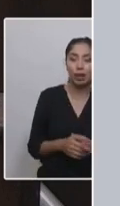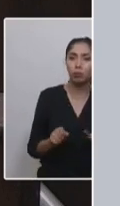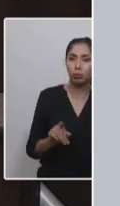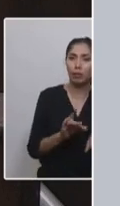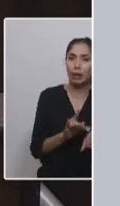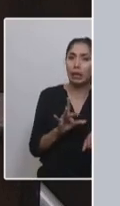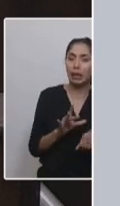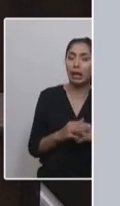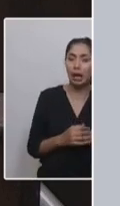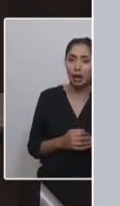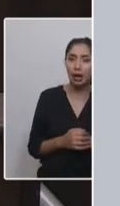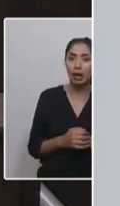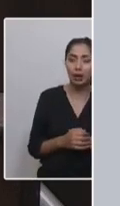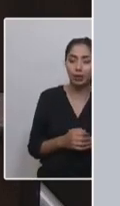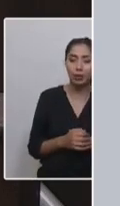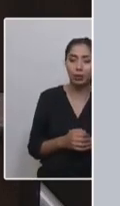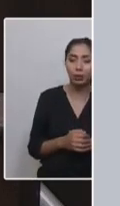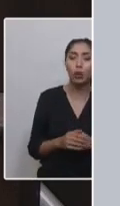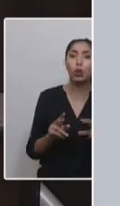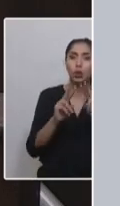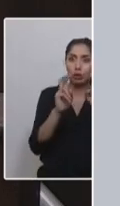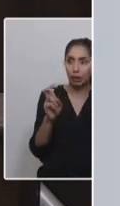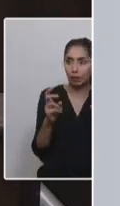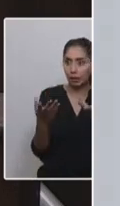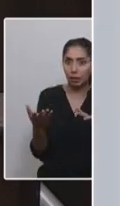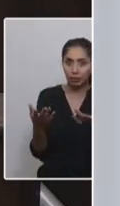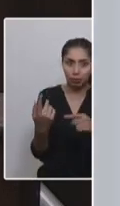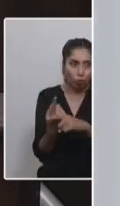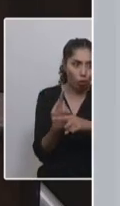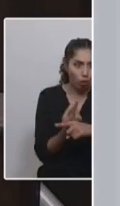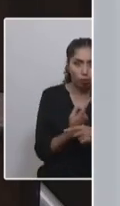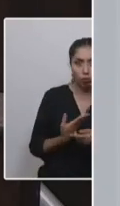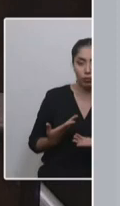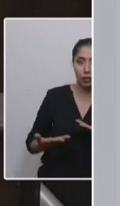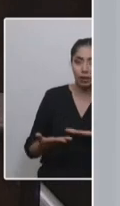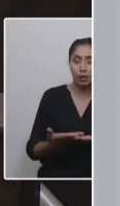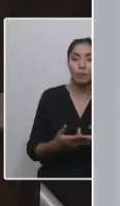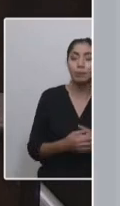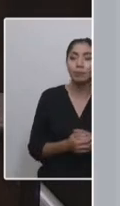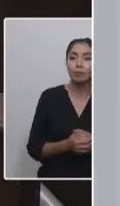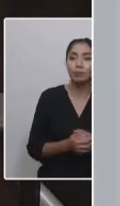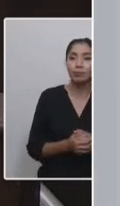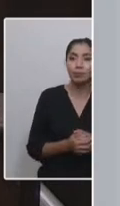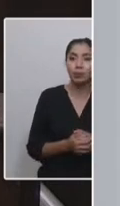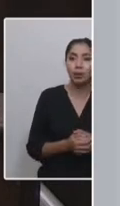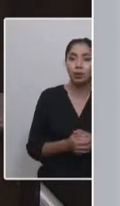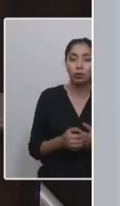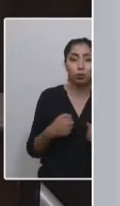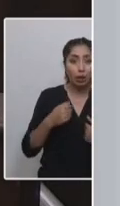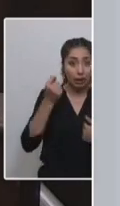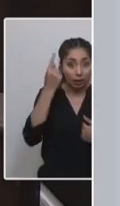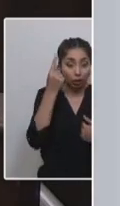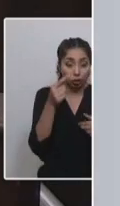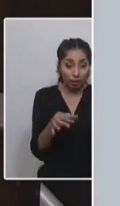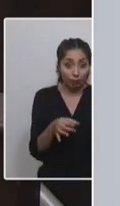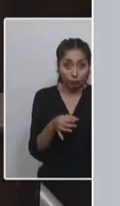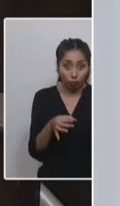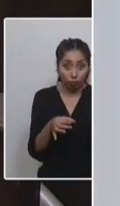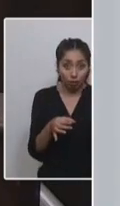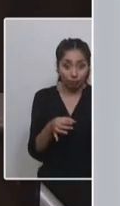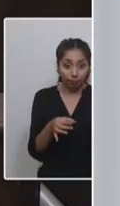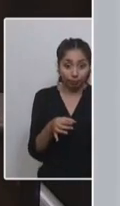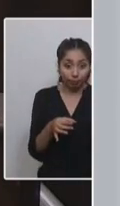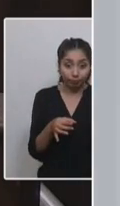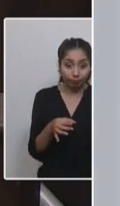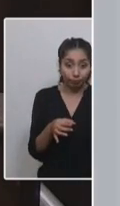tanto, mecanismos hoy día para revisar esas sentencias existen. Por lo tanto, esta norma es bastante compleja, una norma que no es tan fácil de